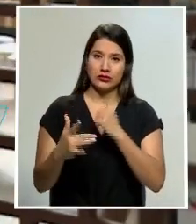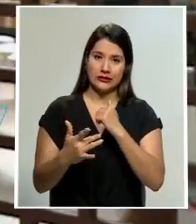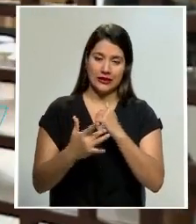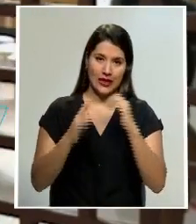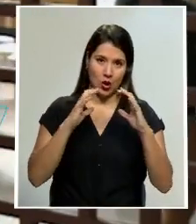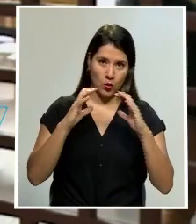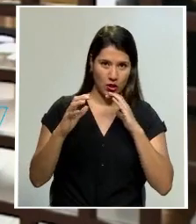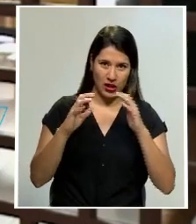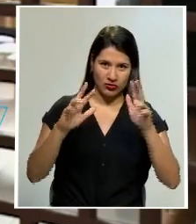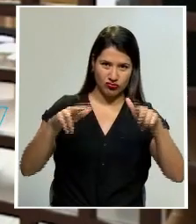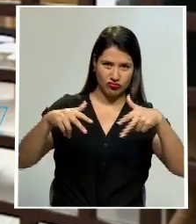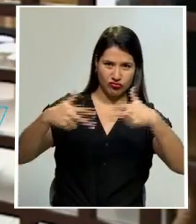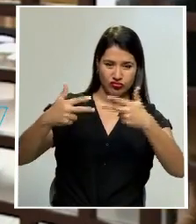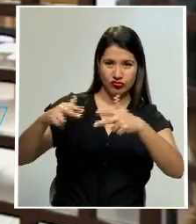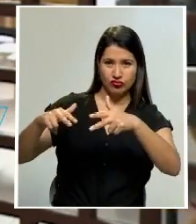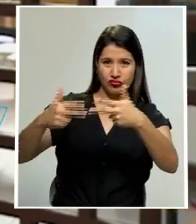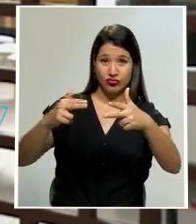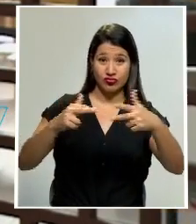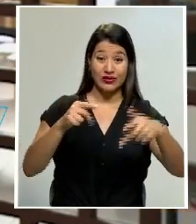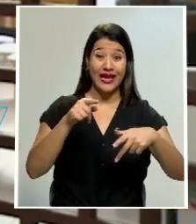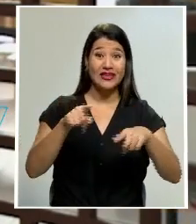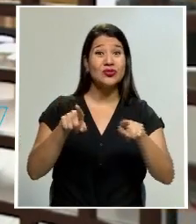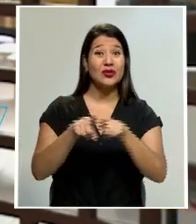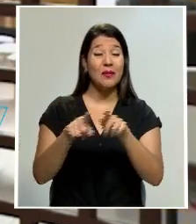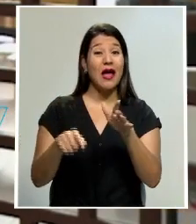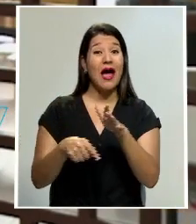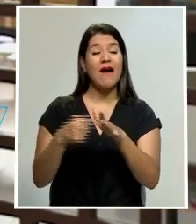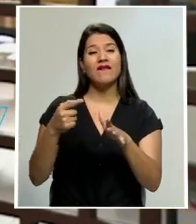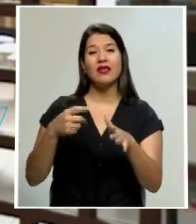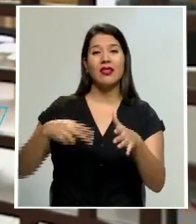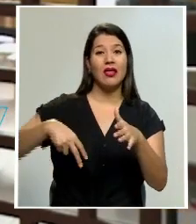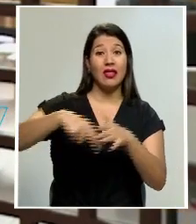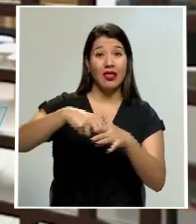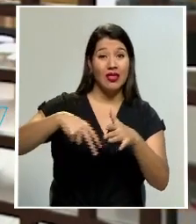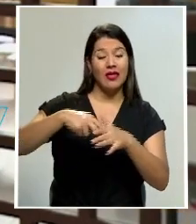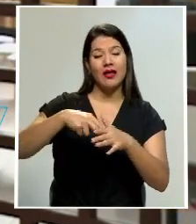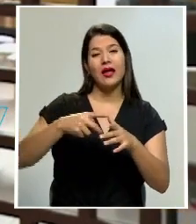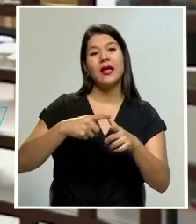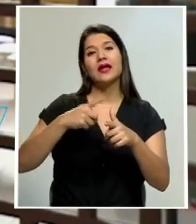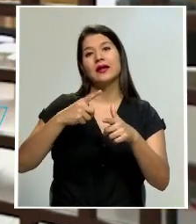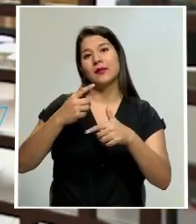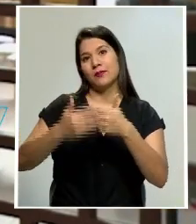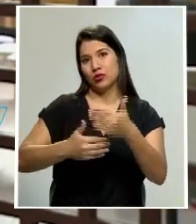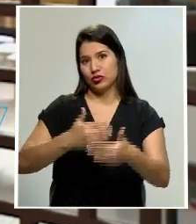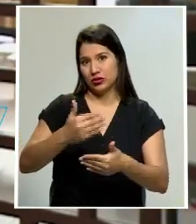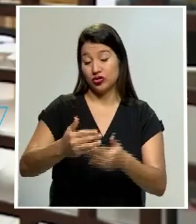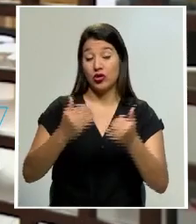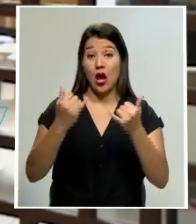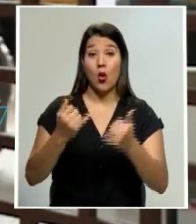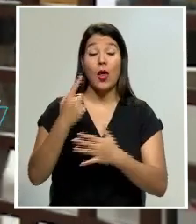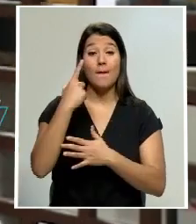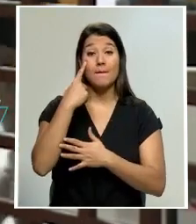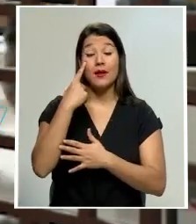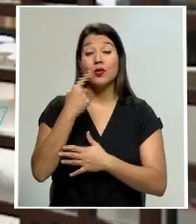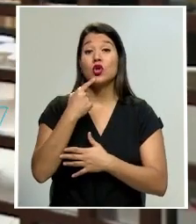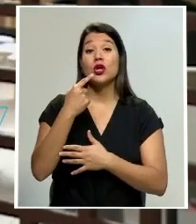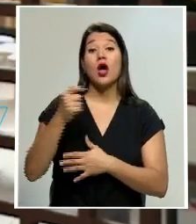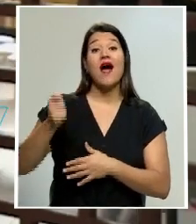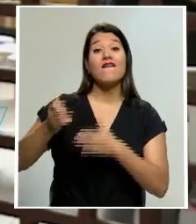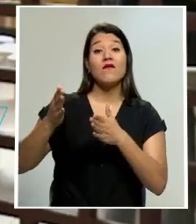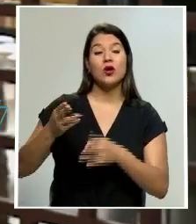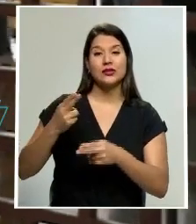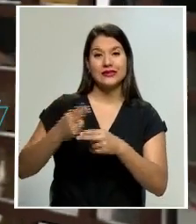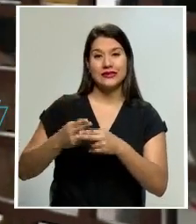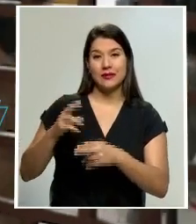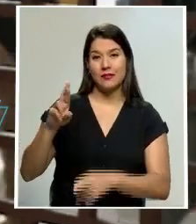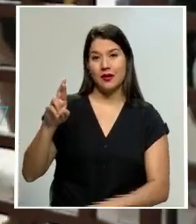el cual también ha generado fallas y esto ha generado pausas dentro del proceso. Veamos lo que nos explicó el abogado Rodrigo